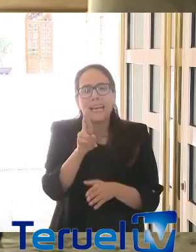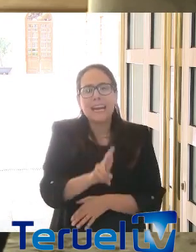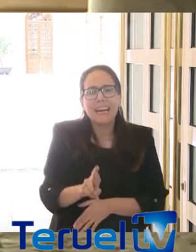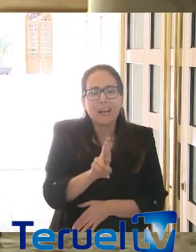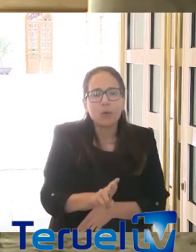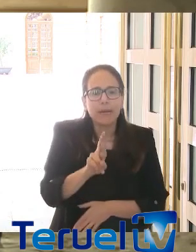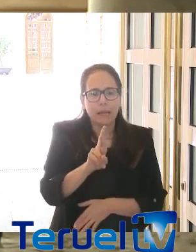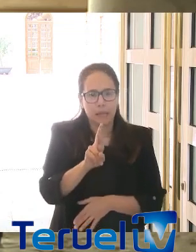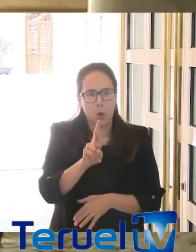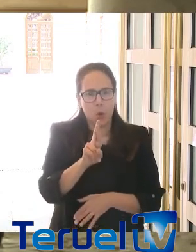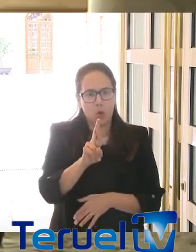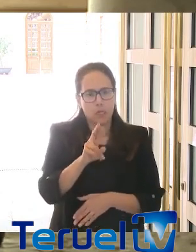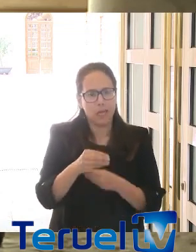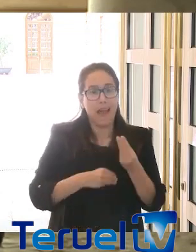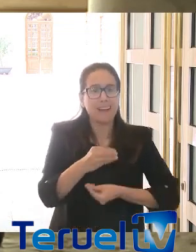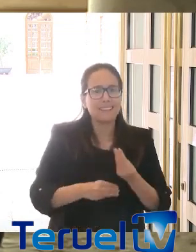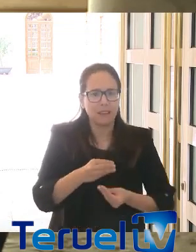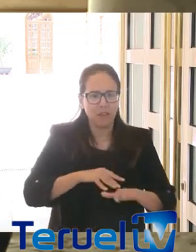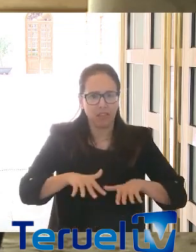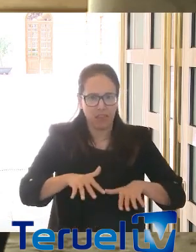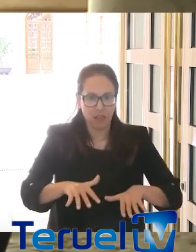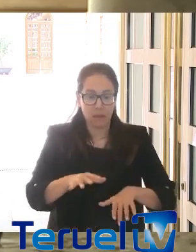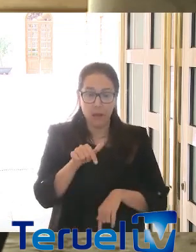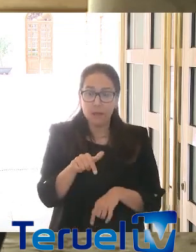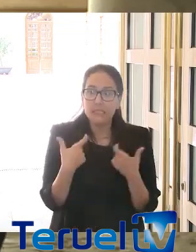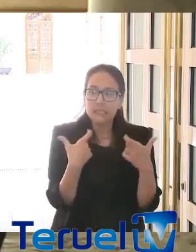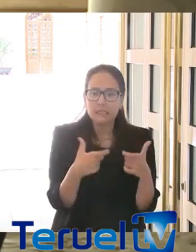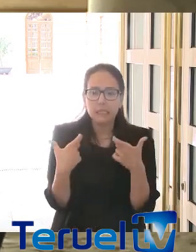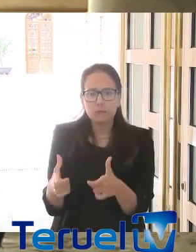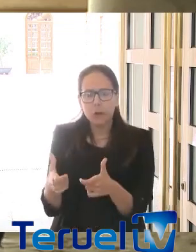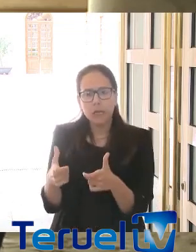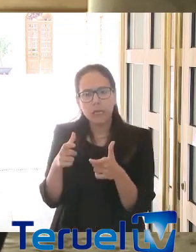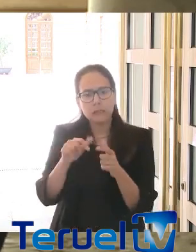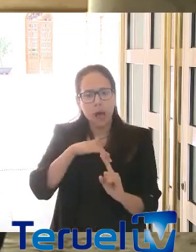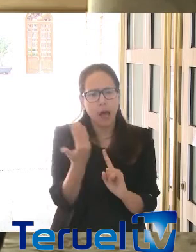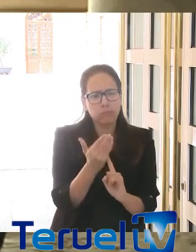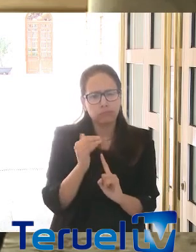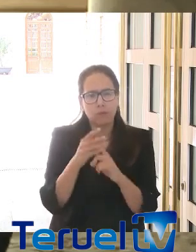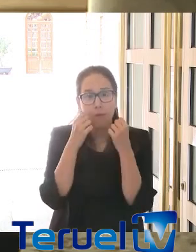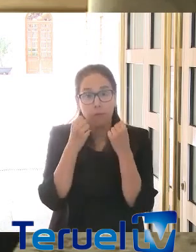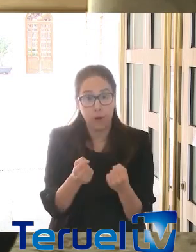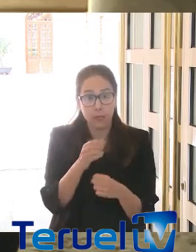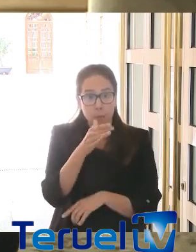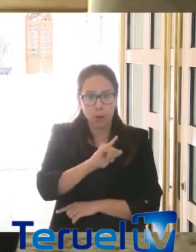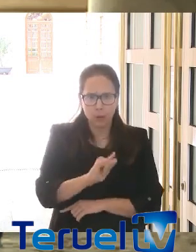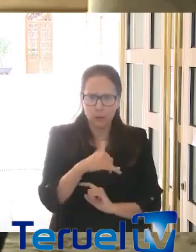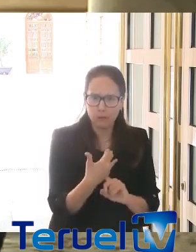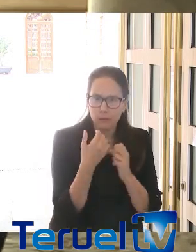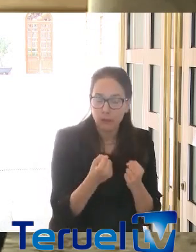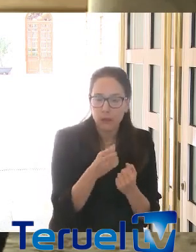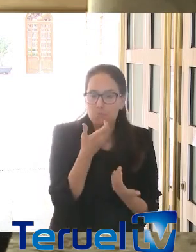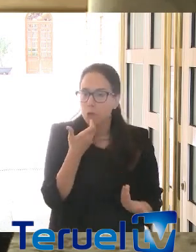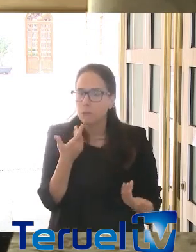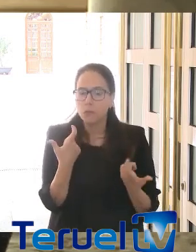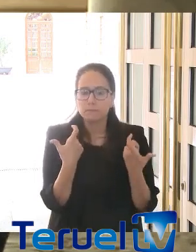en esa recuperación de la actividad tenemos que pensar en sectores que están saliendo especialmente perjudicados de la crisis, como pueden ser todos